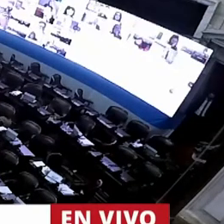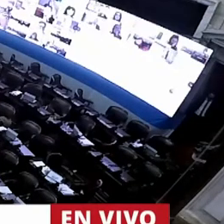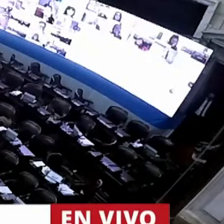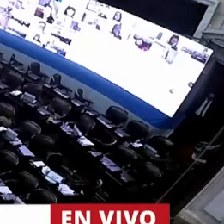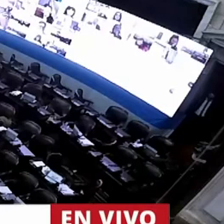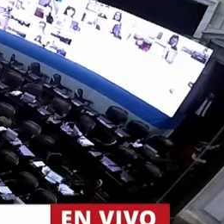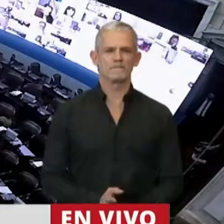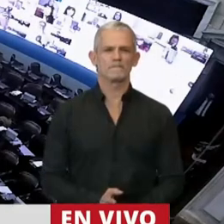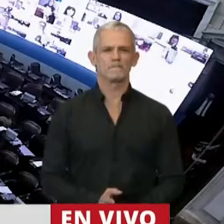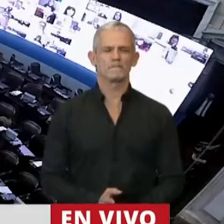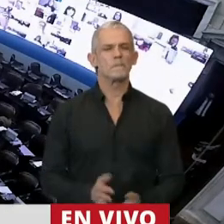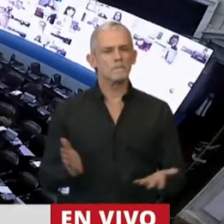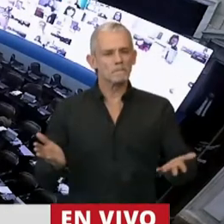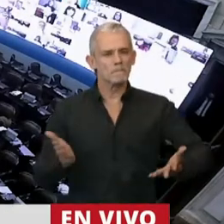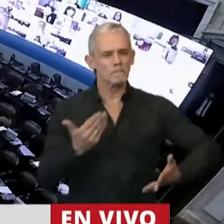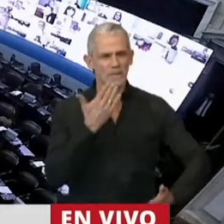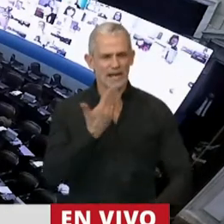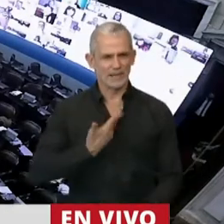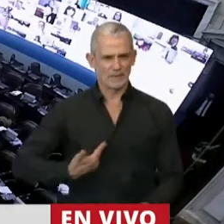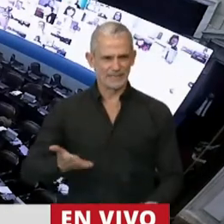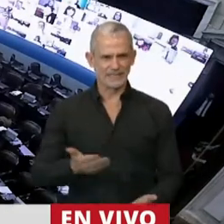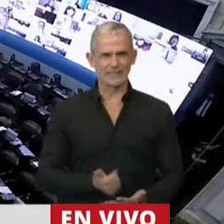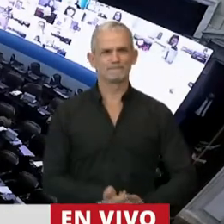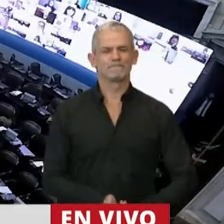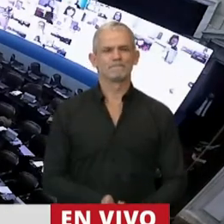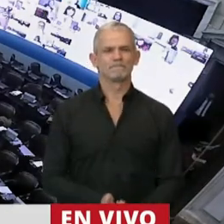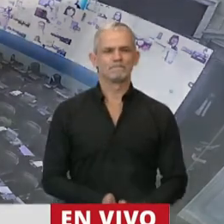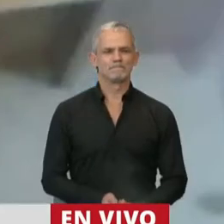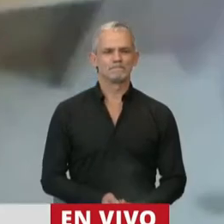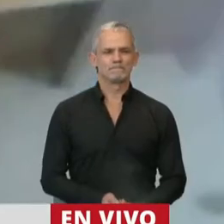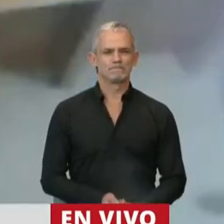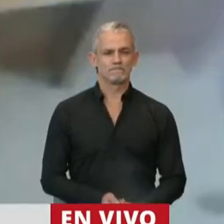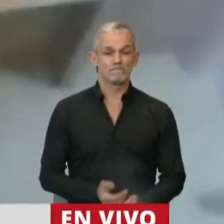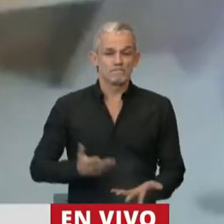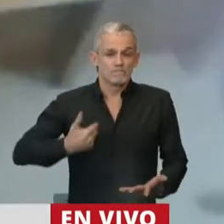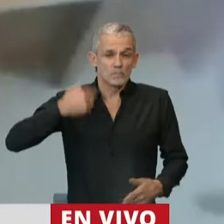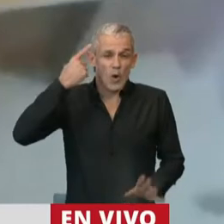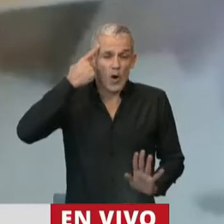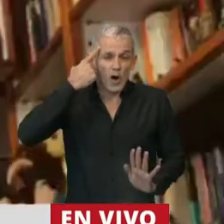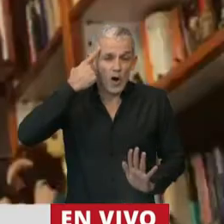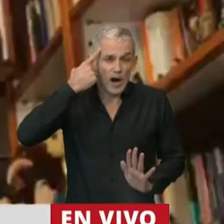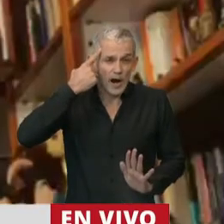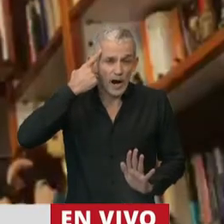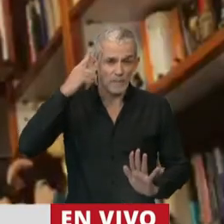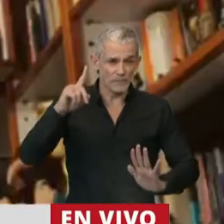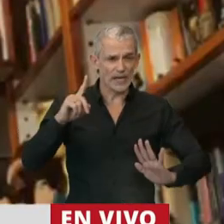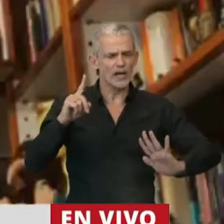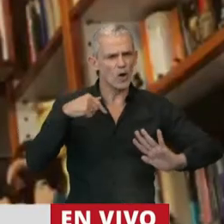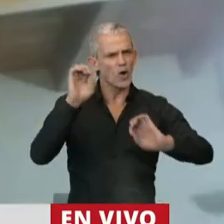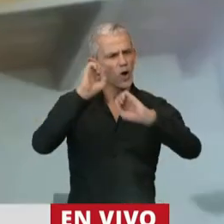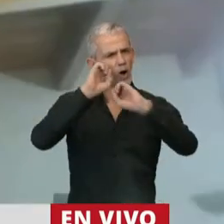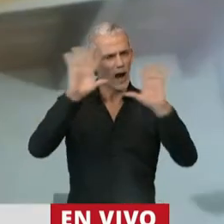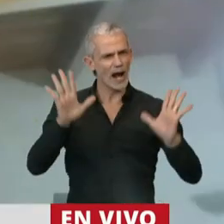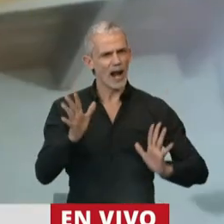Gracias, Presidenta. Bueno, creo que quedó muy claro